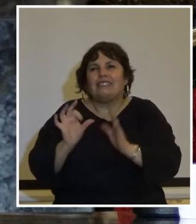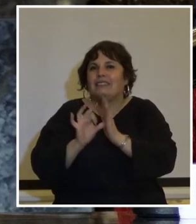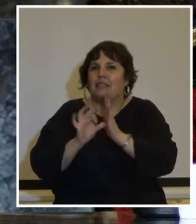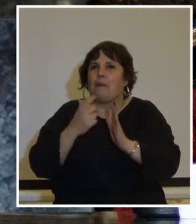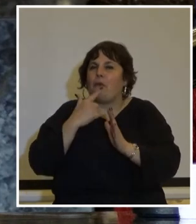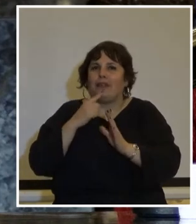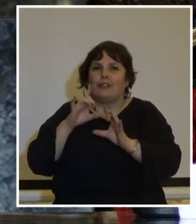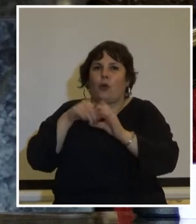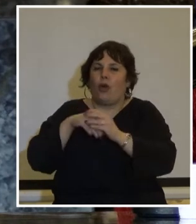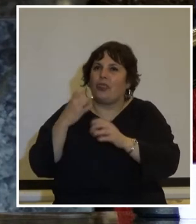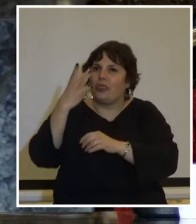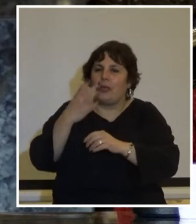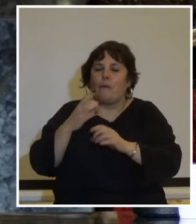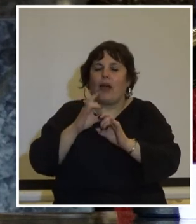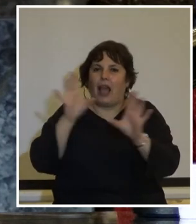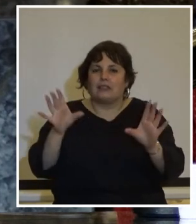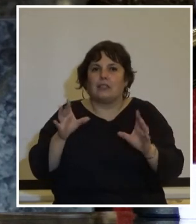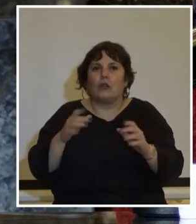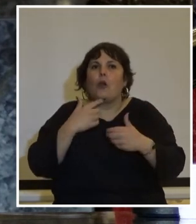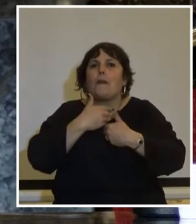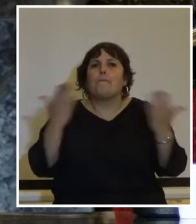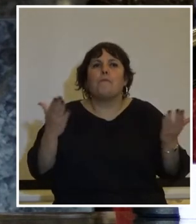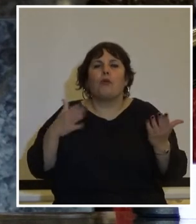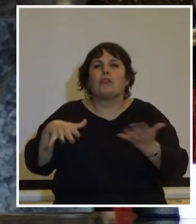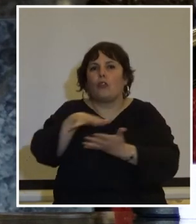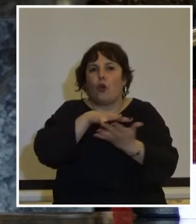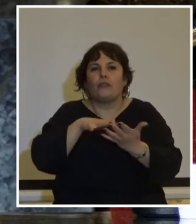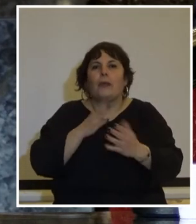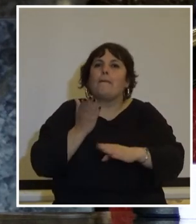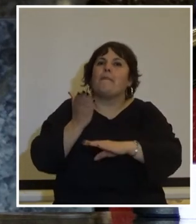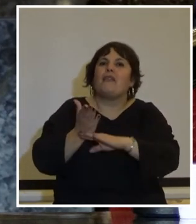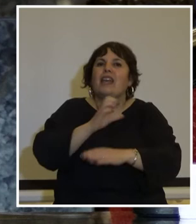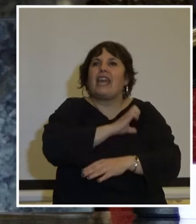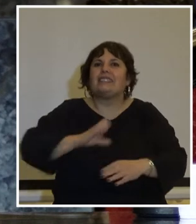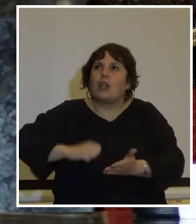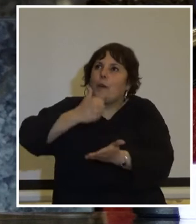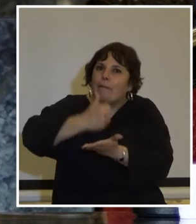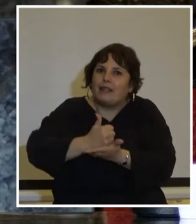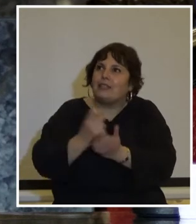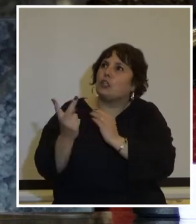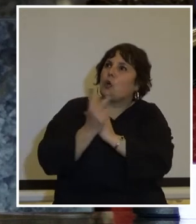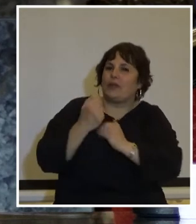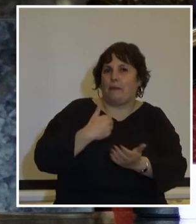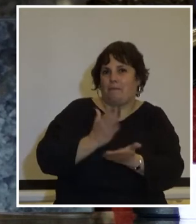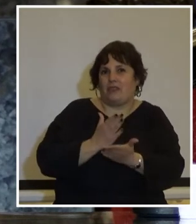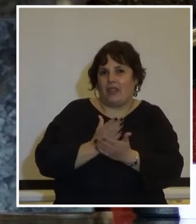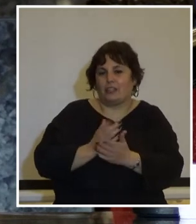todo momento y desde el espacio que sea exigir un Estado presente que cuide nuestros derechos también es comprometerse son